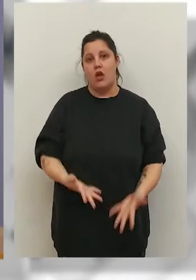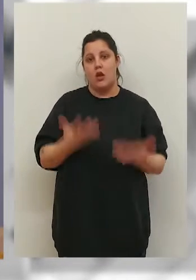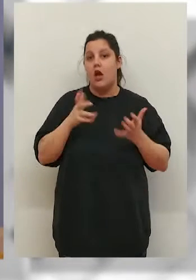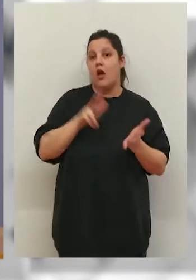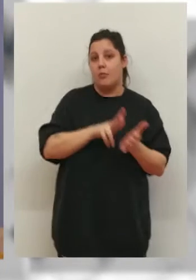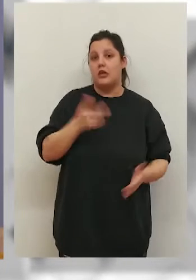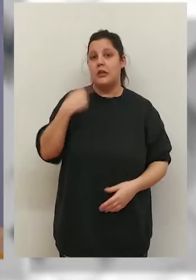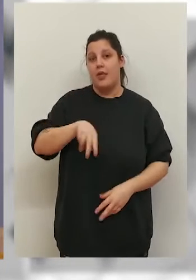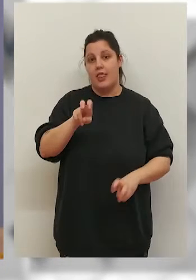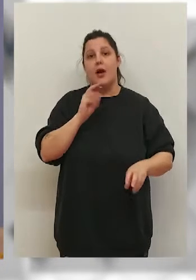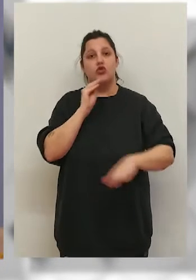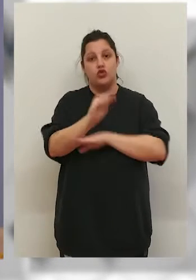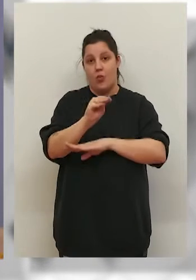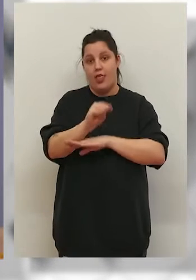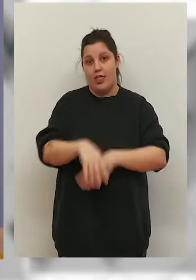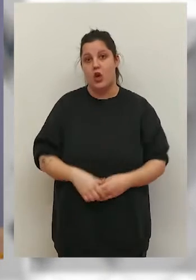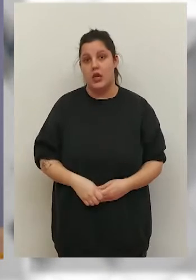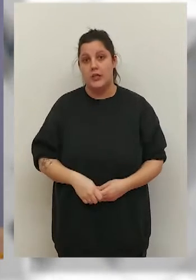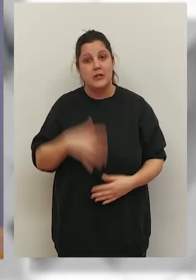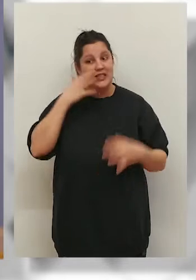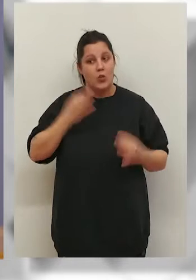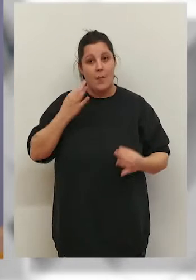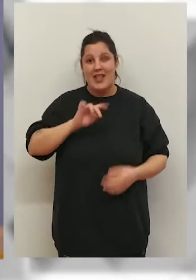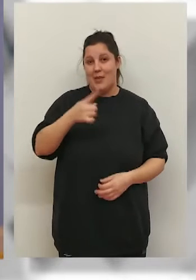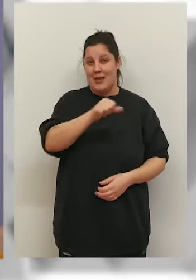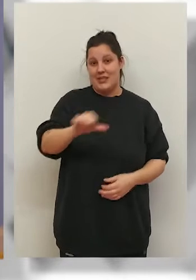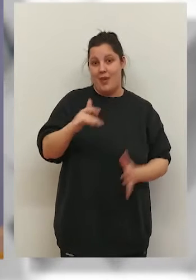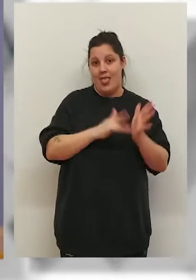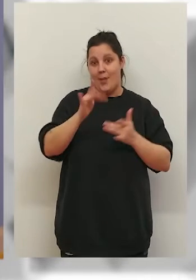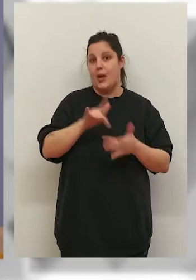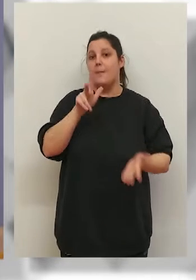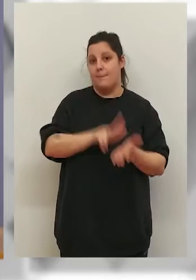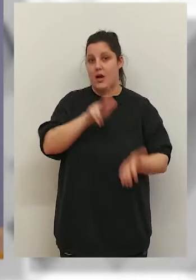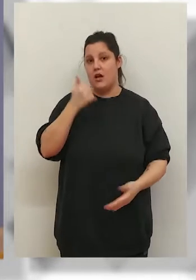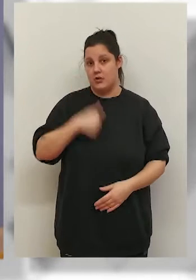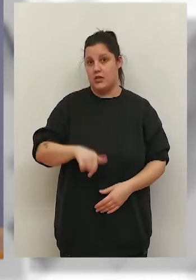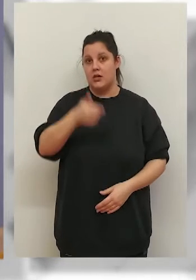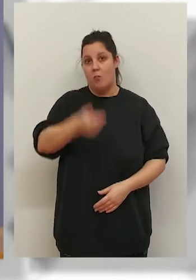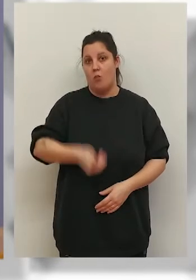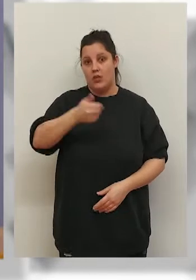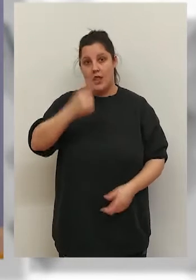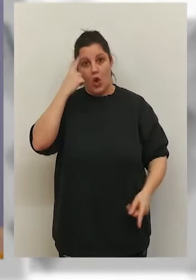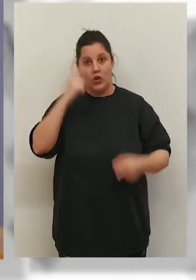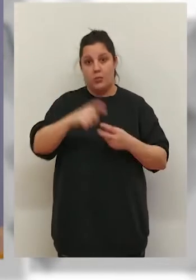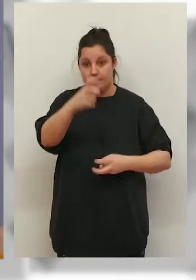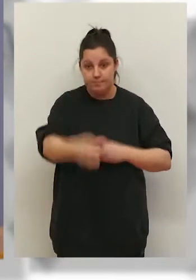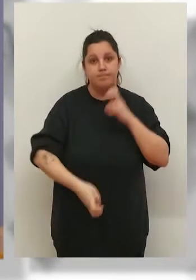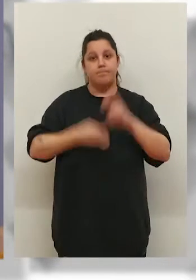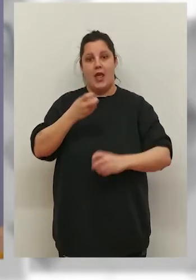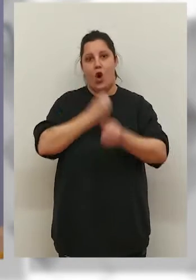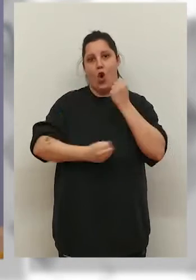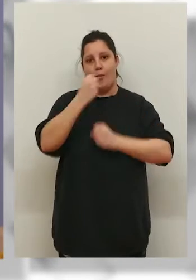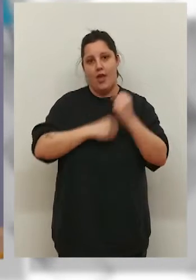en breve también aprobaremos el plan estratégico de subvenciones, que lo aprobaremos seguramente la primera semana de abril, que va a ser también importante